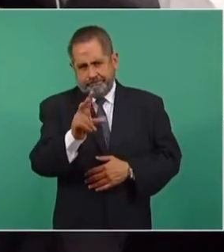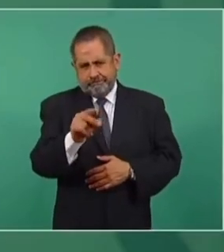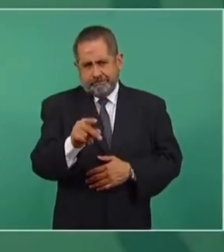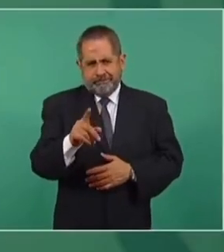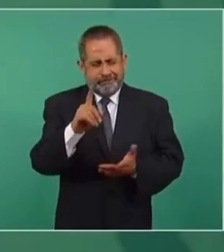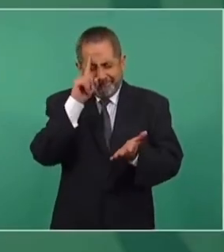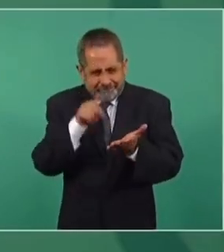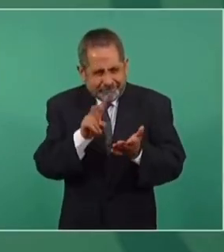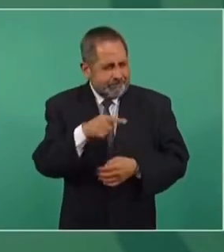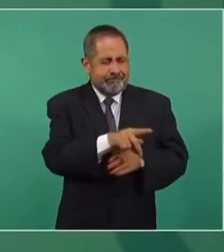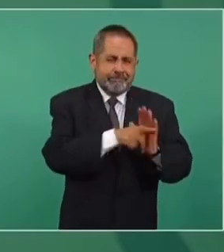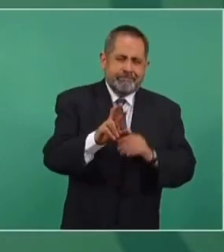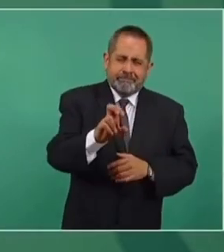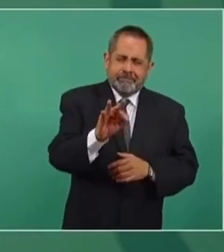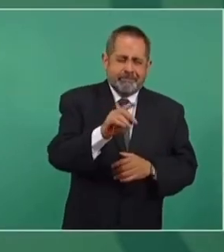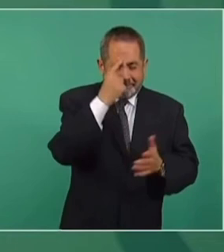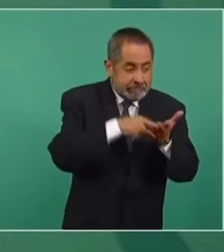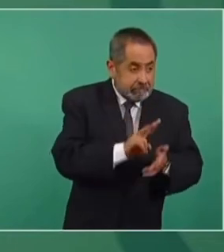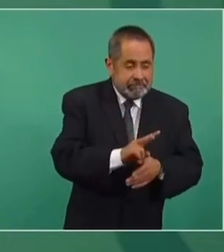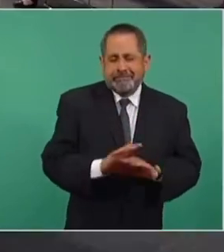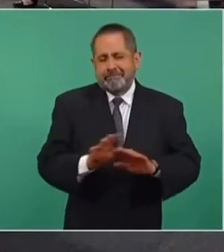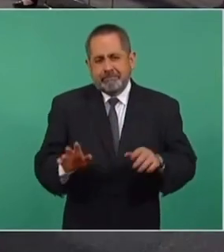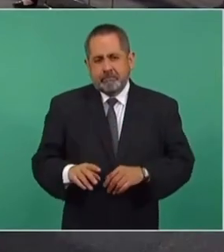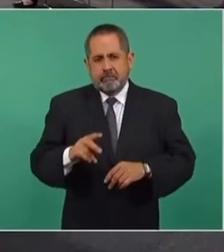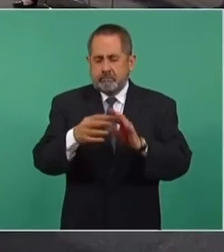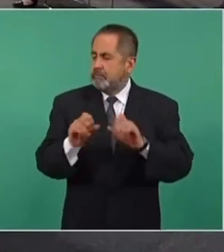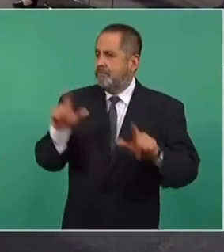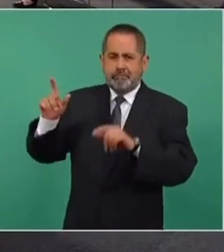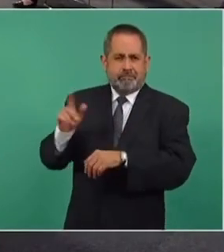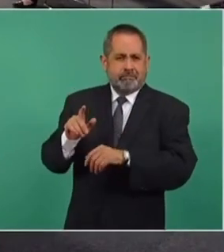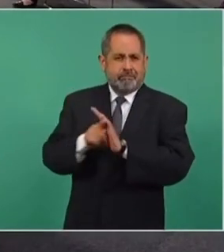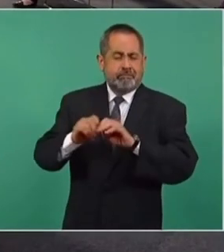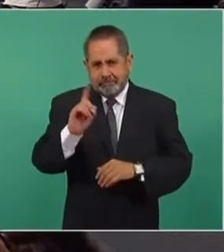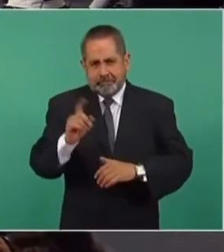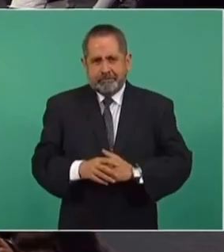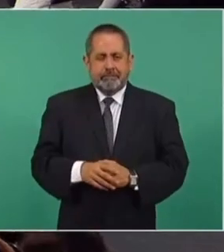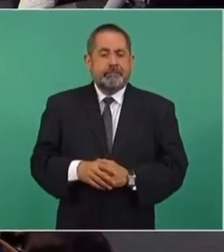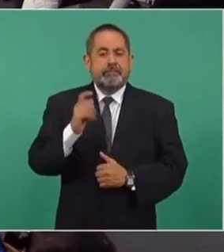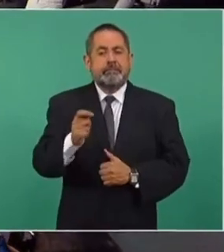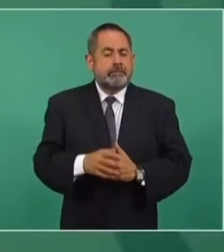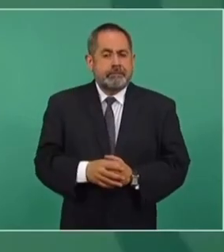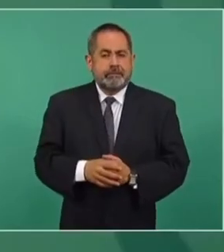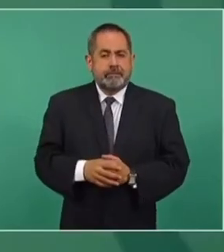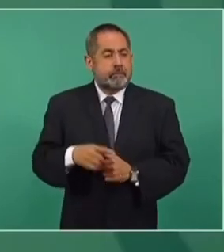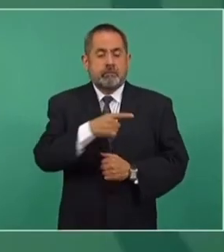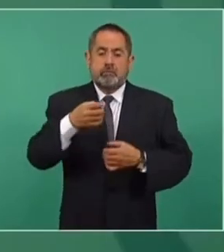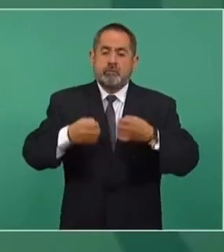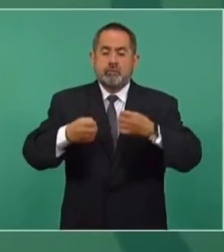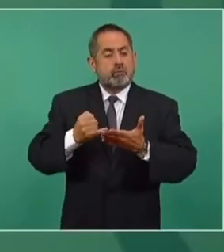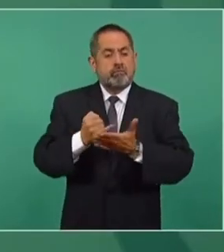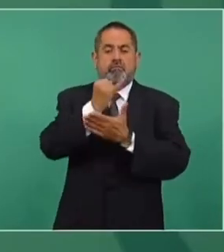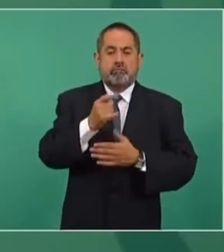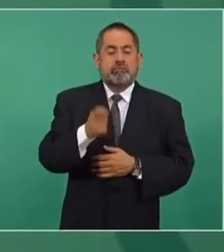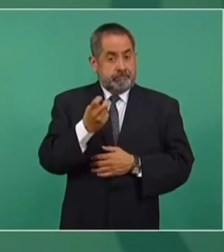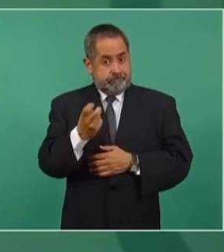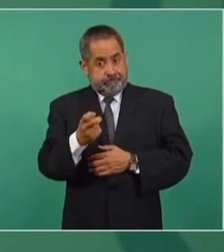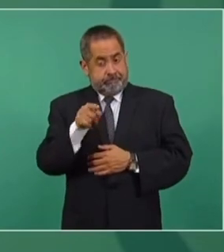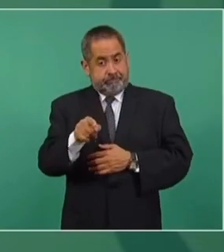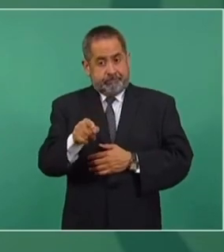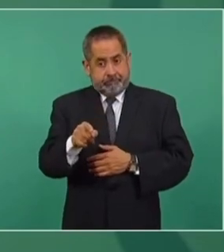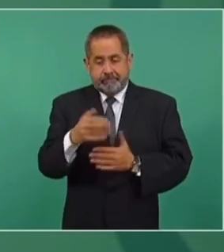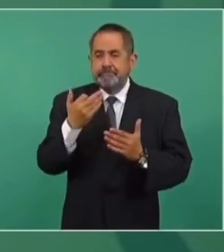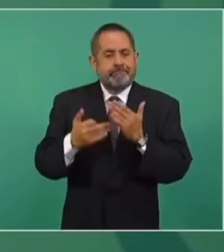¿no le crean a la reforma? No, miren, a pongan a la reforma. ¡Producción! De antier. Es que es una decisión de un juez, pero eso,